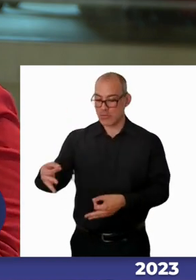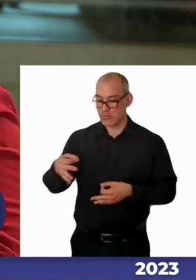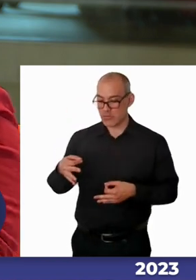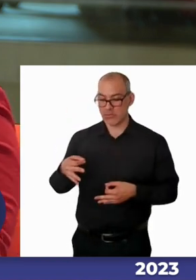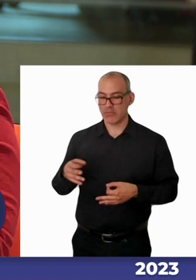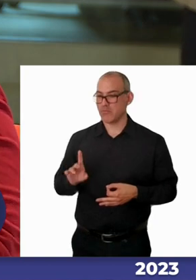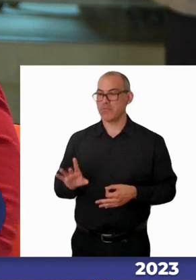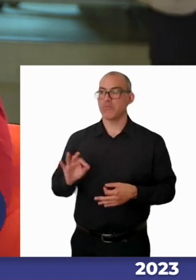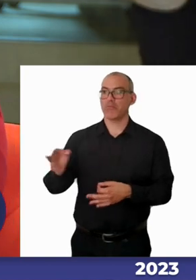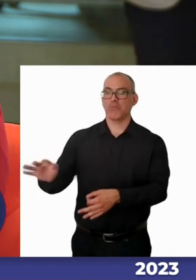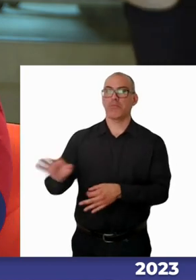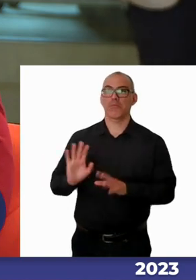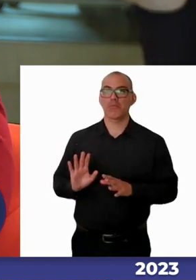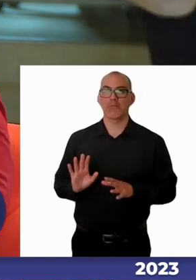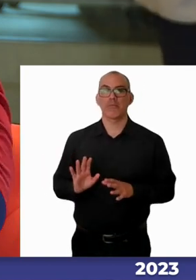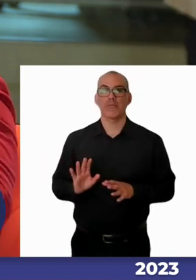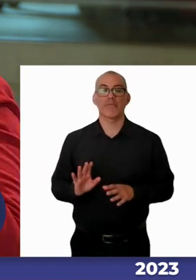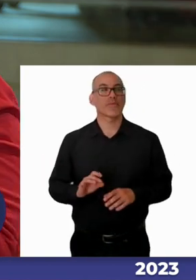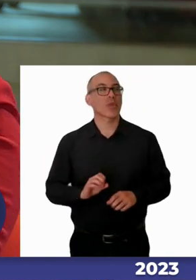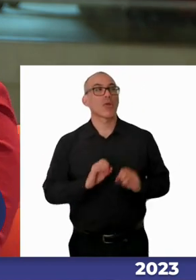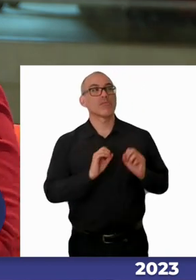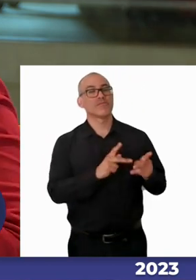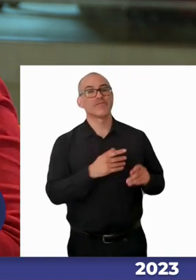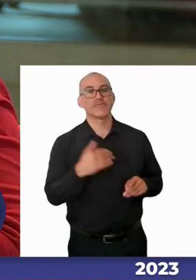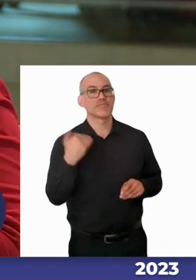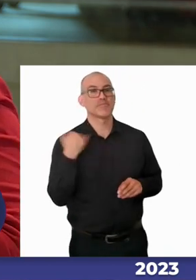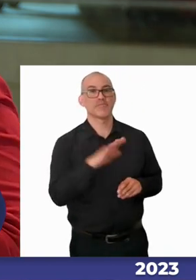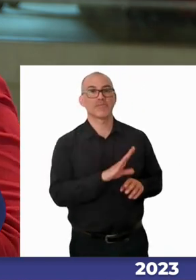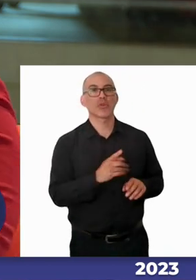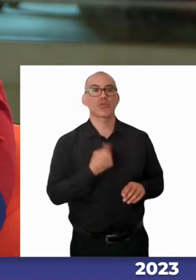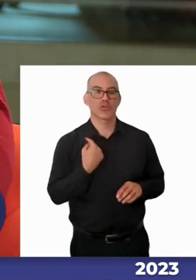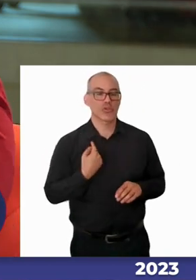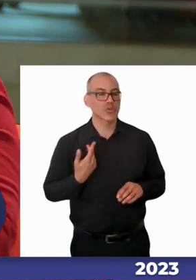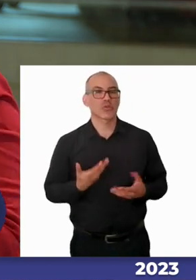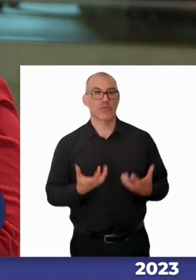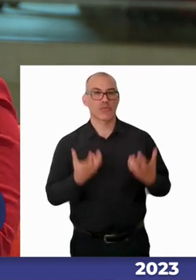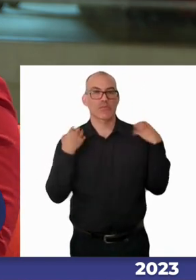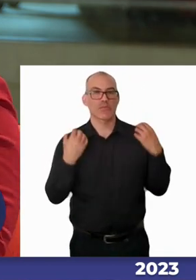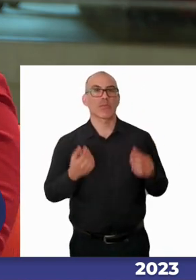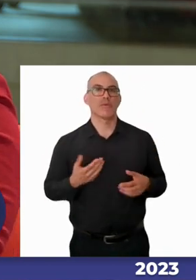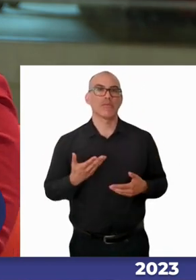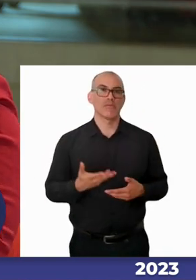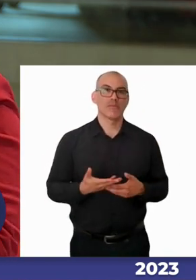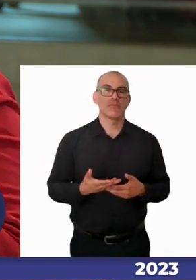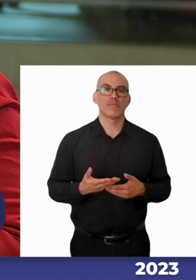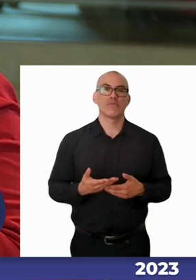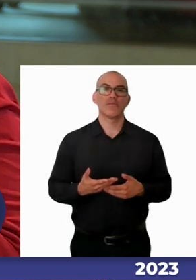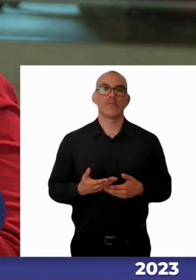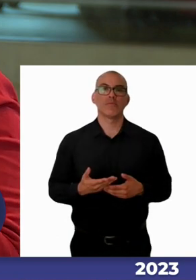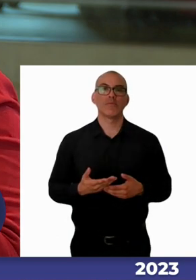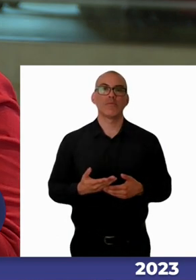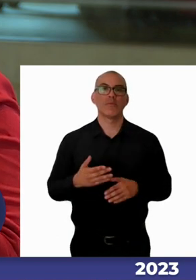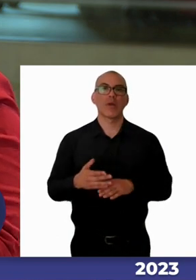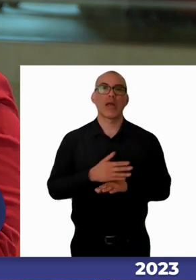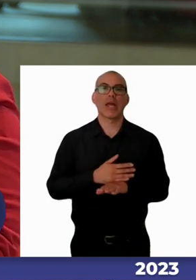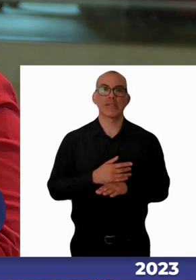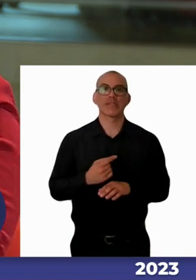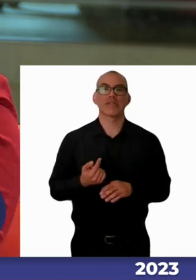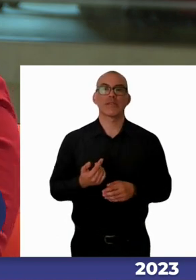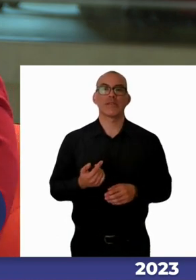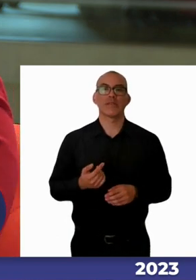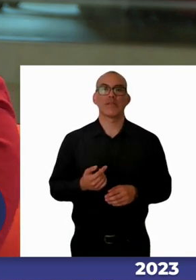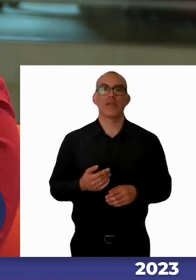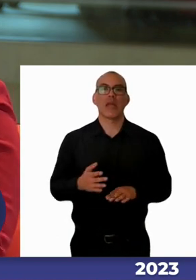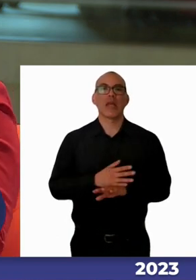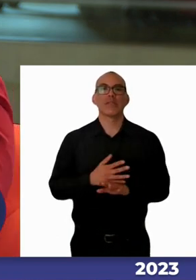esta carta no importa no hace cargo nosotros vamos primero como antes que todo como sociedad